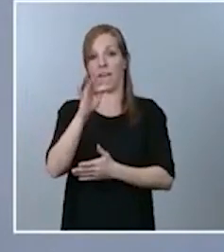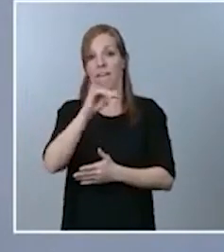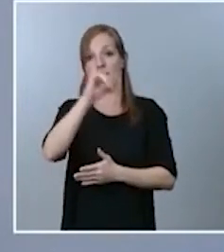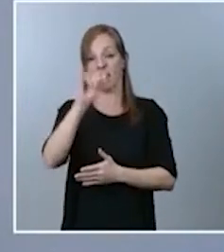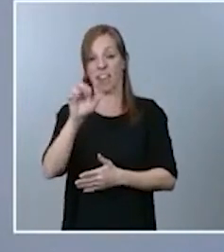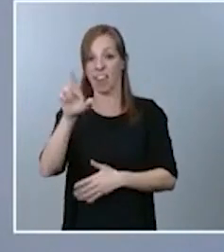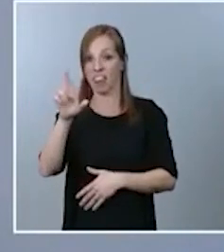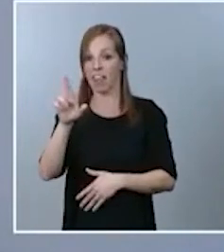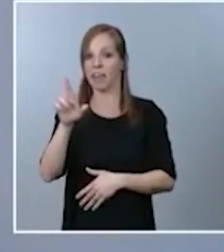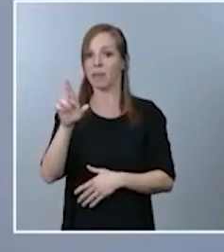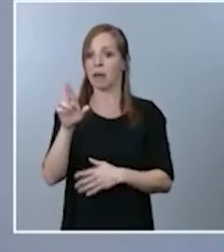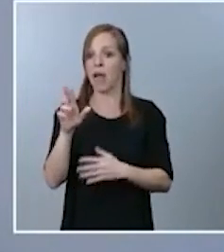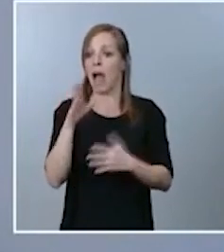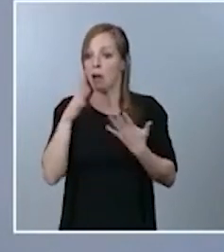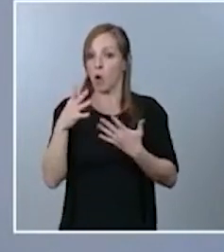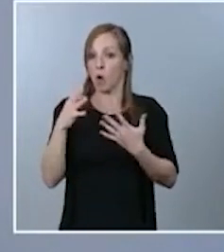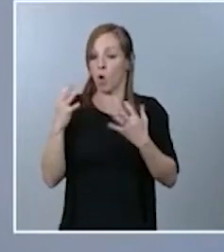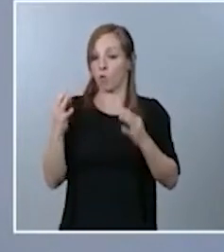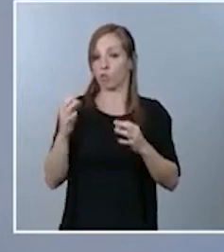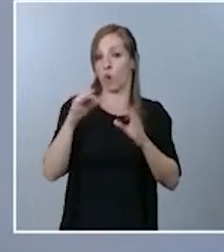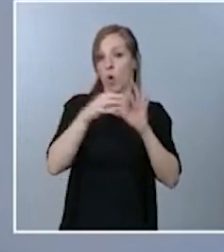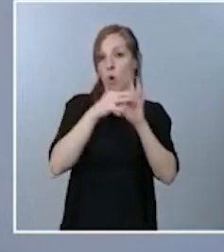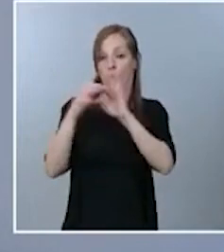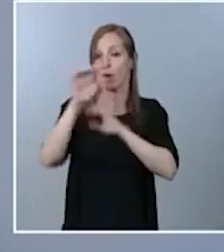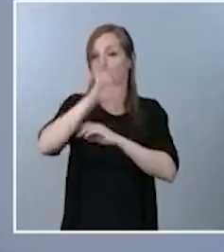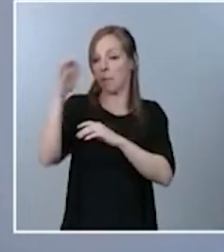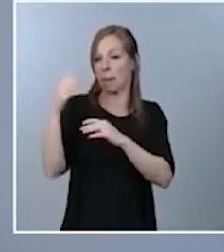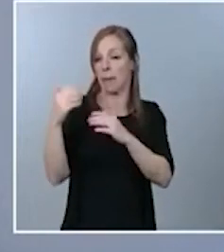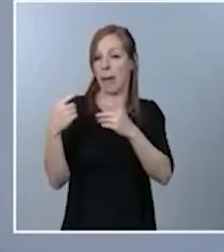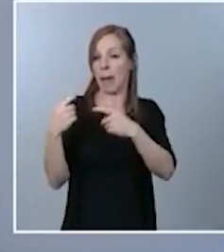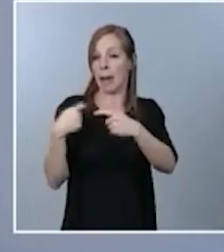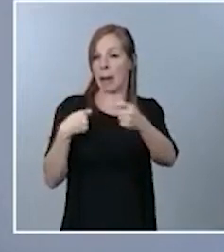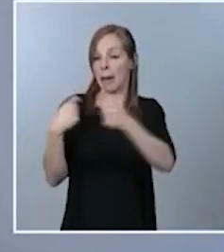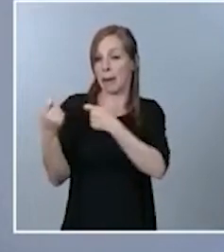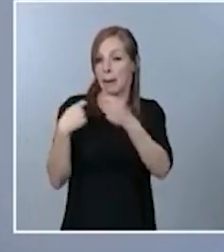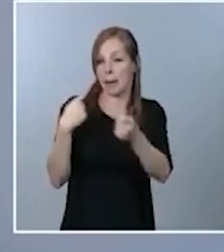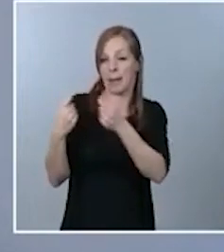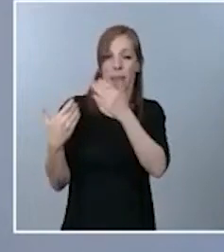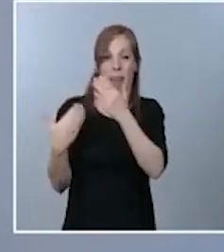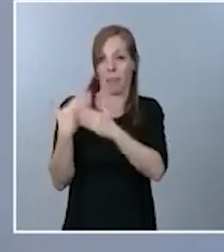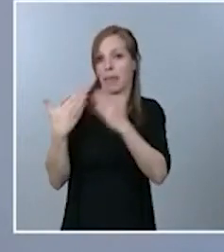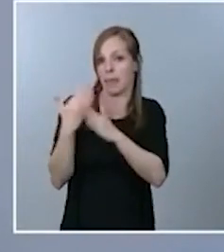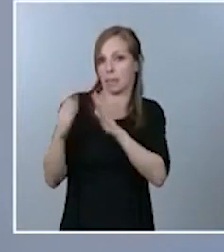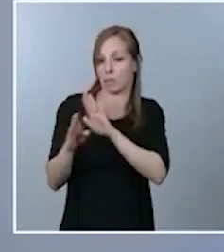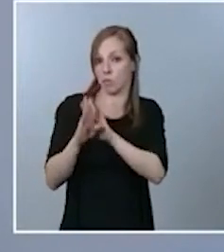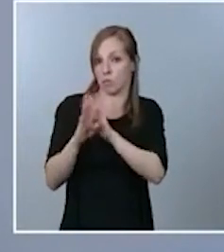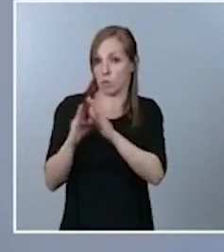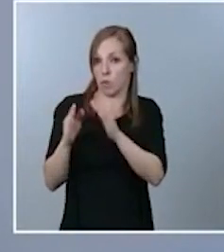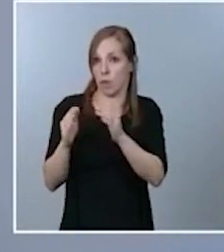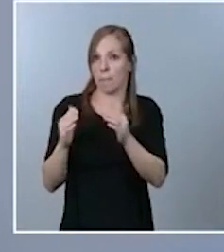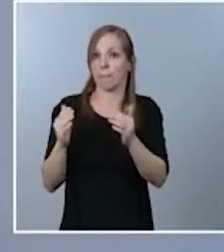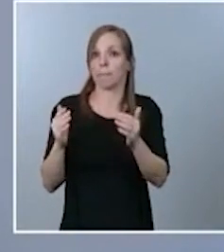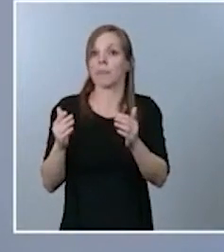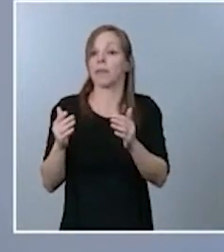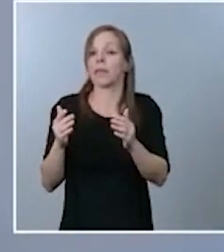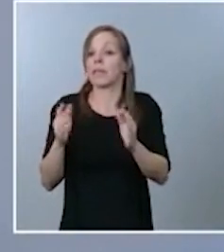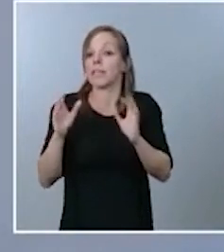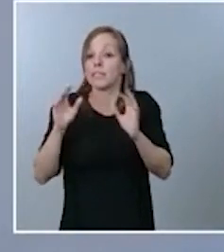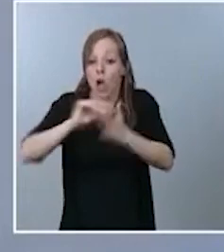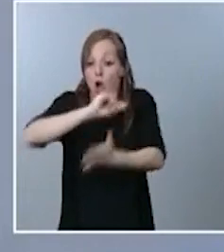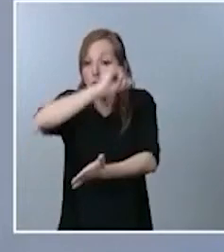negociación con la Unión Europea por lo tanto el contrato concreto se está